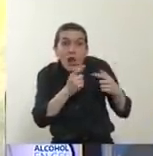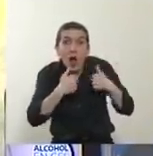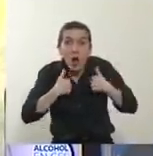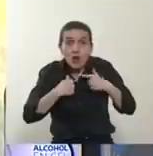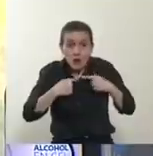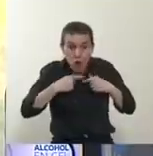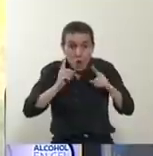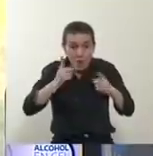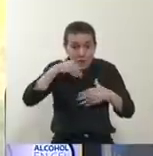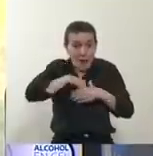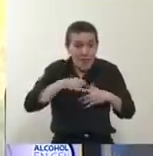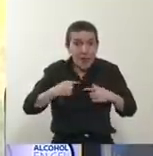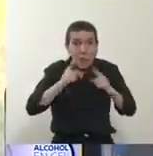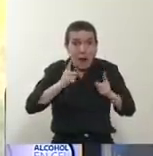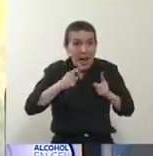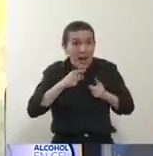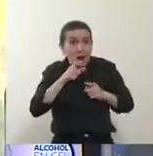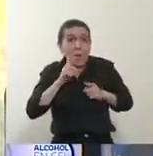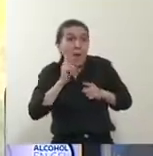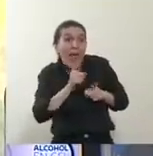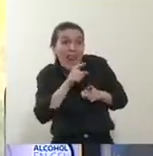y al que sometemos al otro.